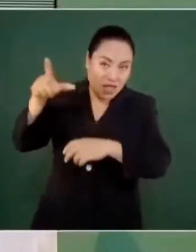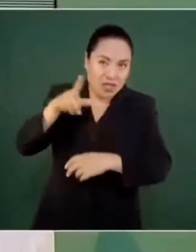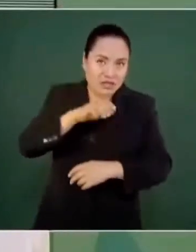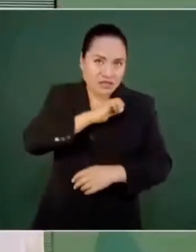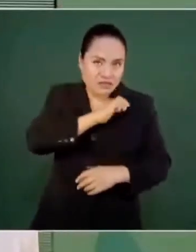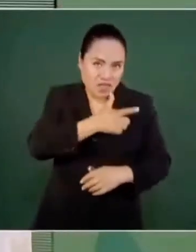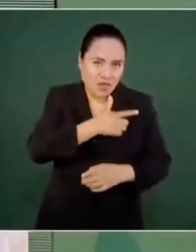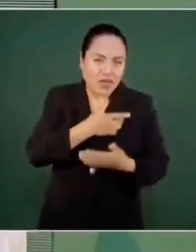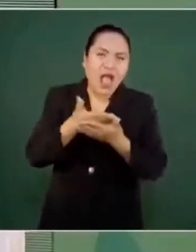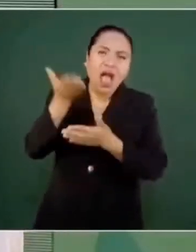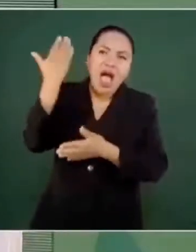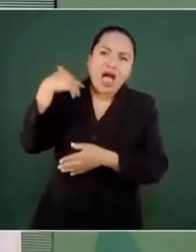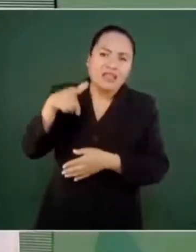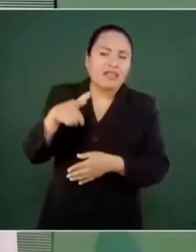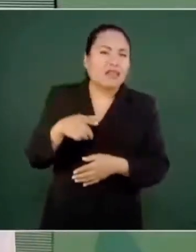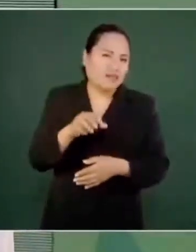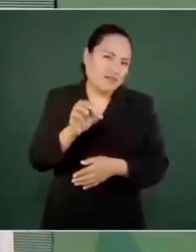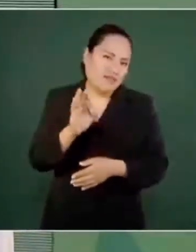gobierno de Calderón.